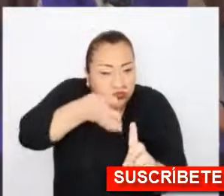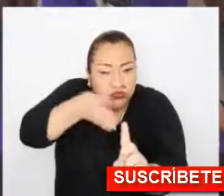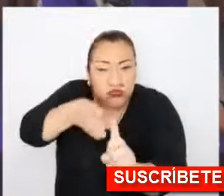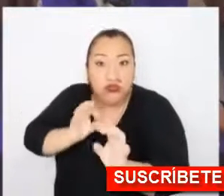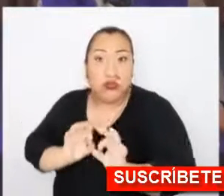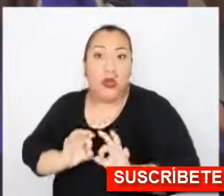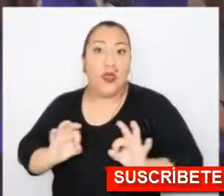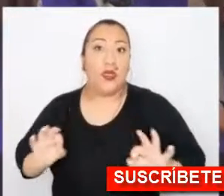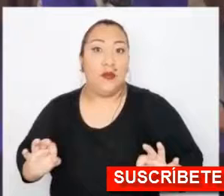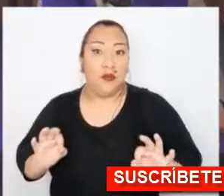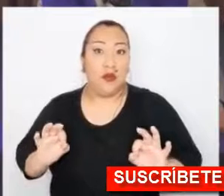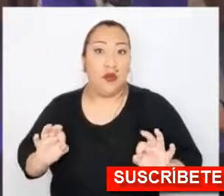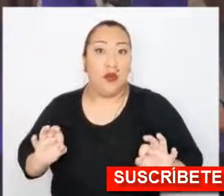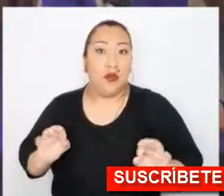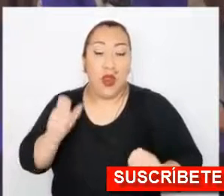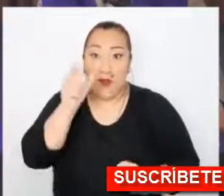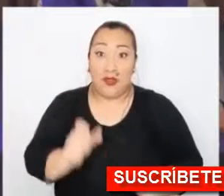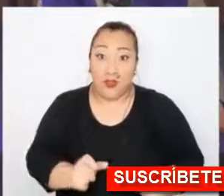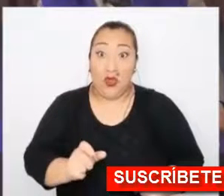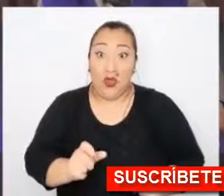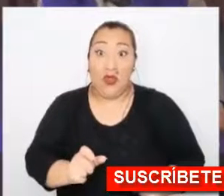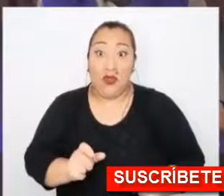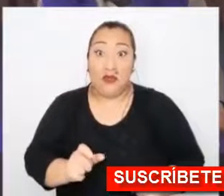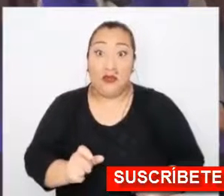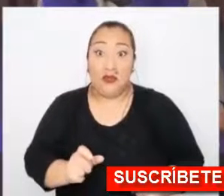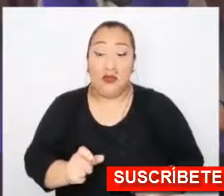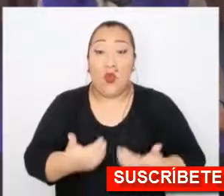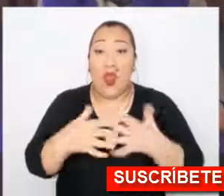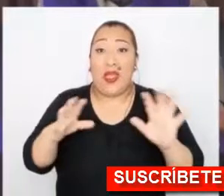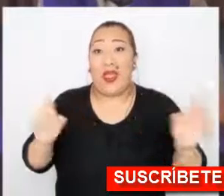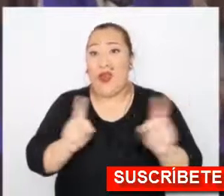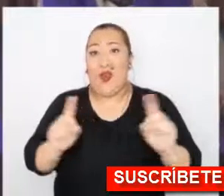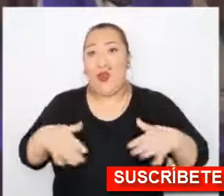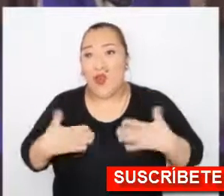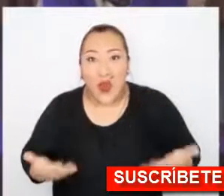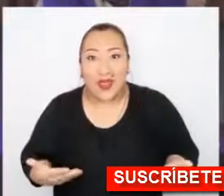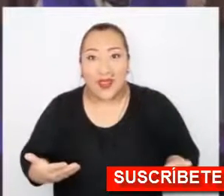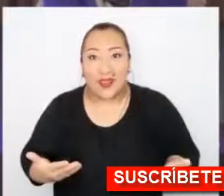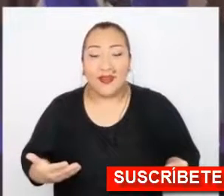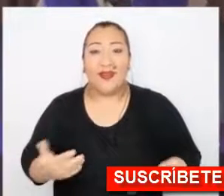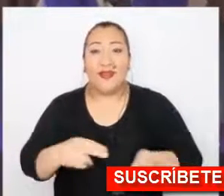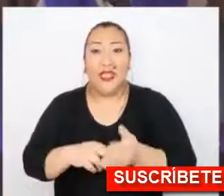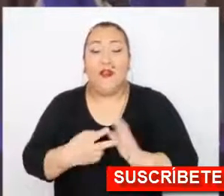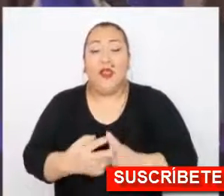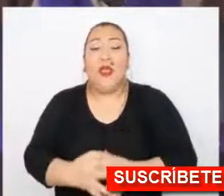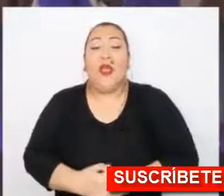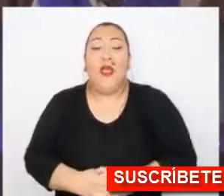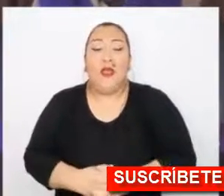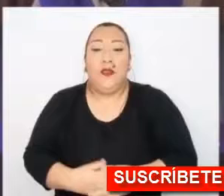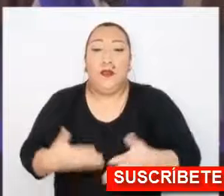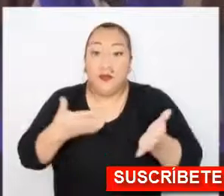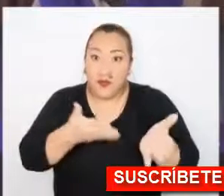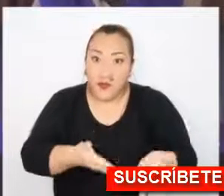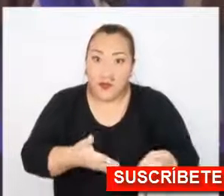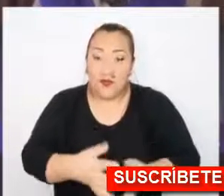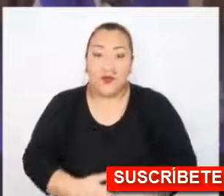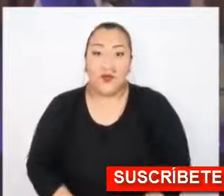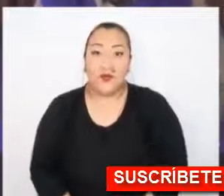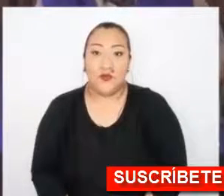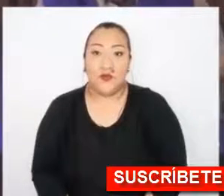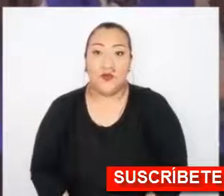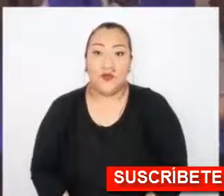En otras palabras, es una facultad, pero es una facultad que no es irrestricta. Y la razón de eso